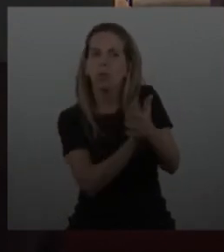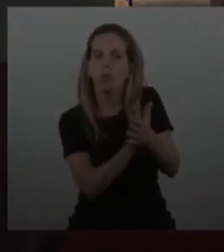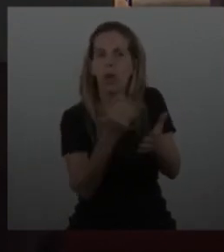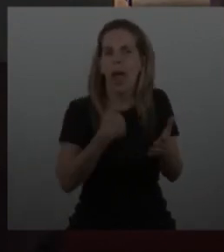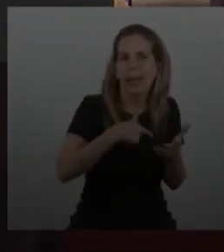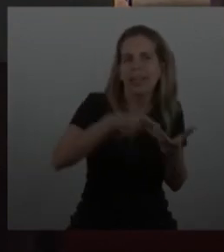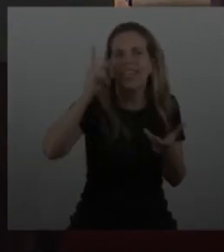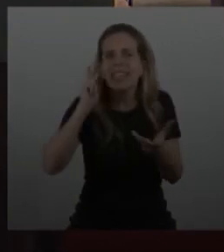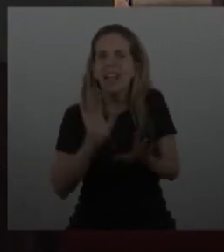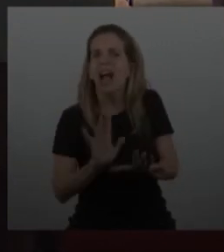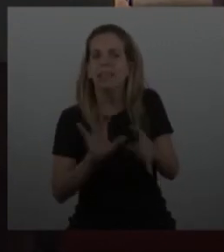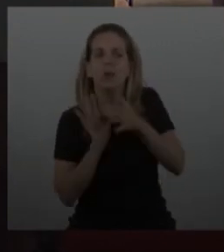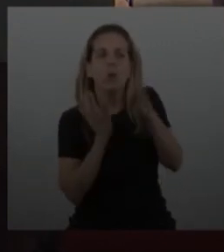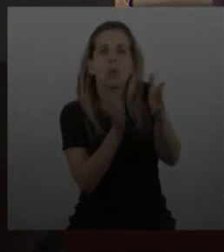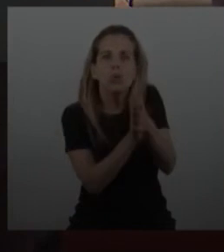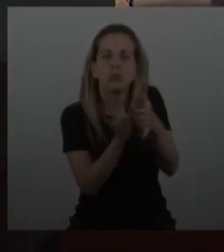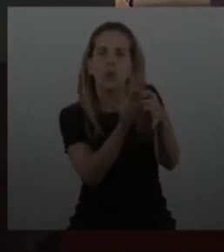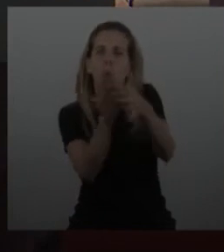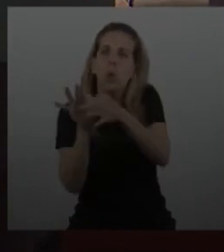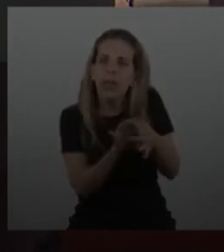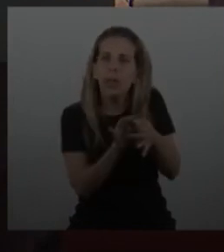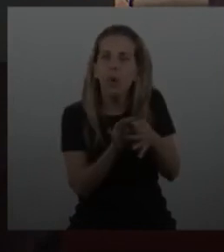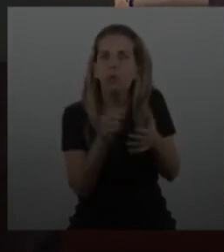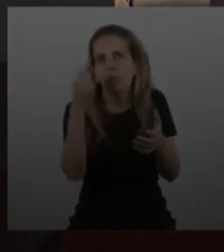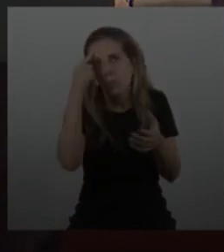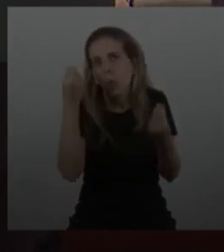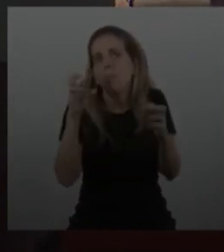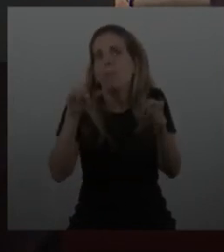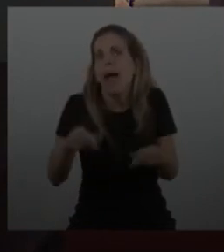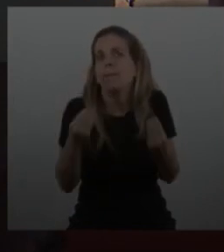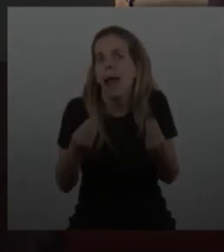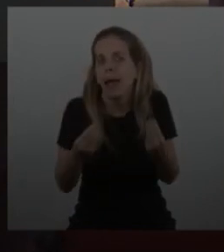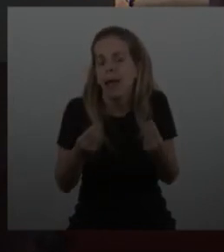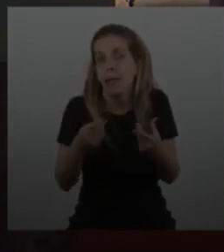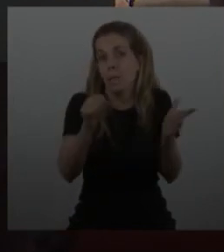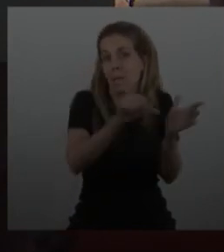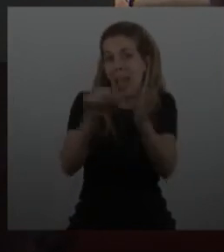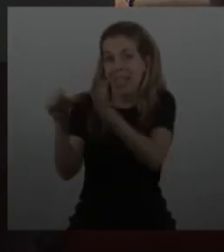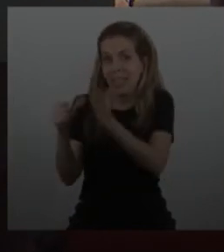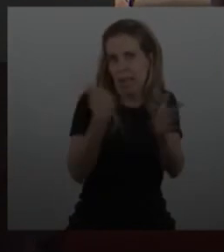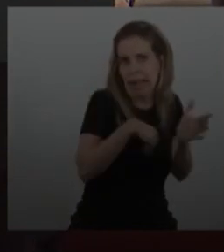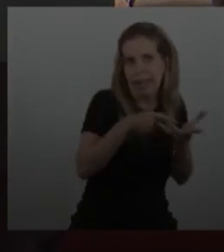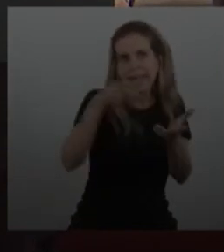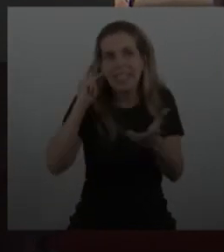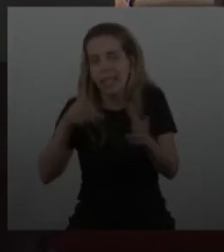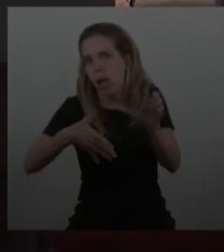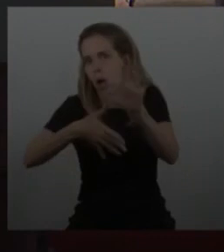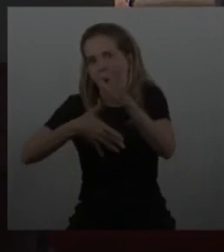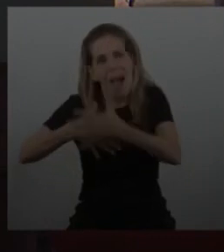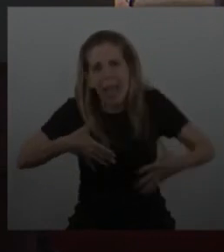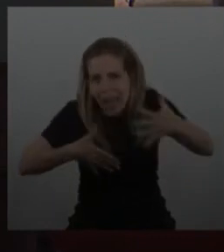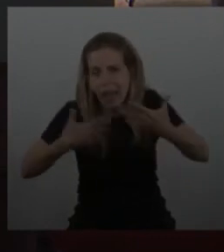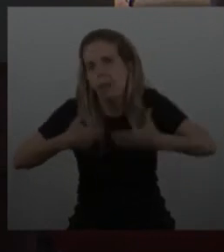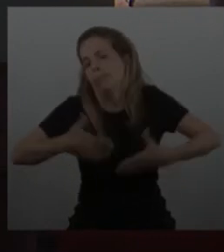unidad como corresponde. Y tratando de ver cómo ponemos de pie a nuestros países y al continente. Después